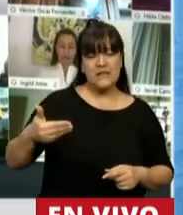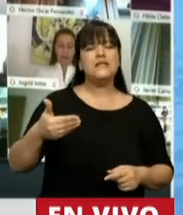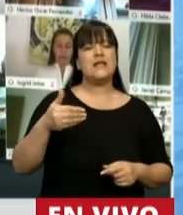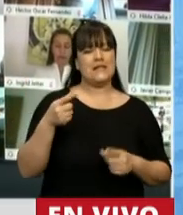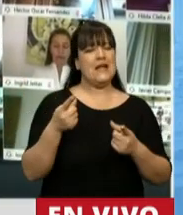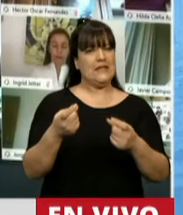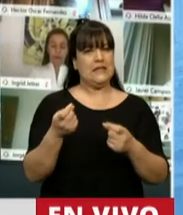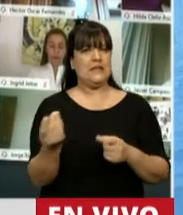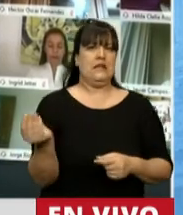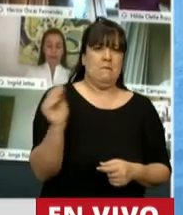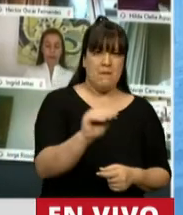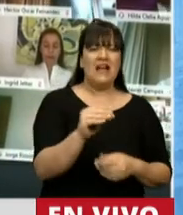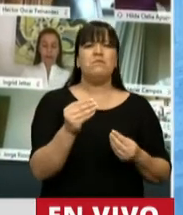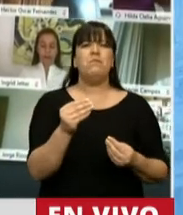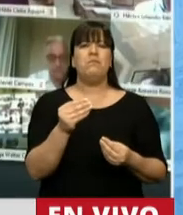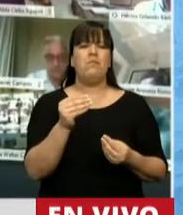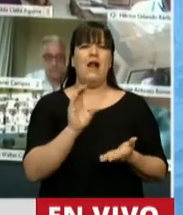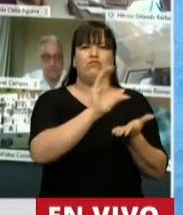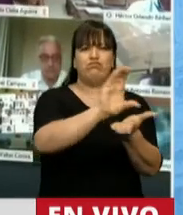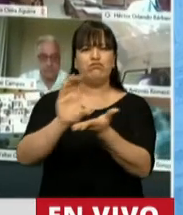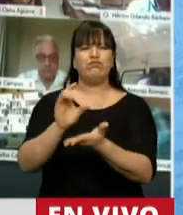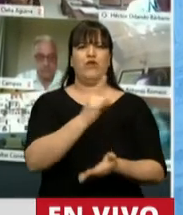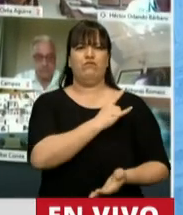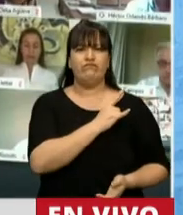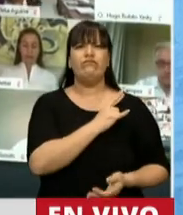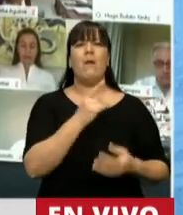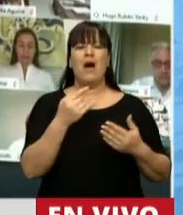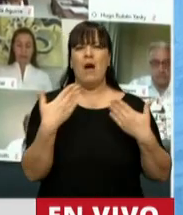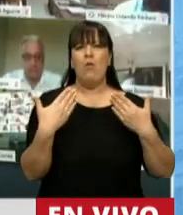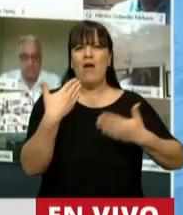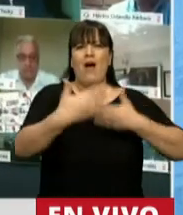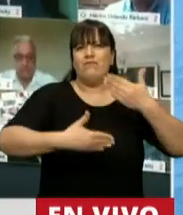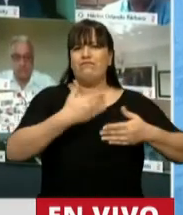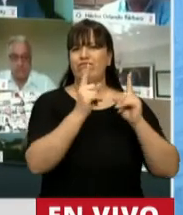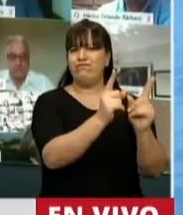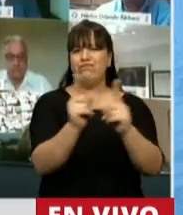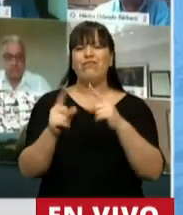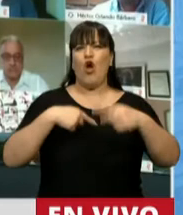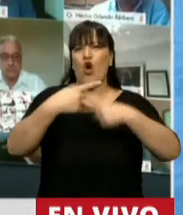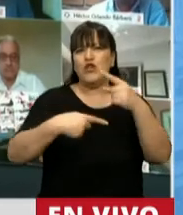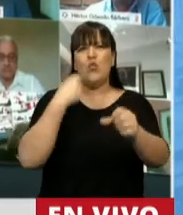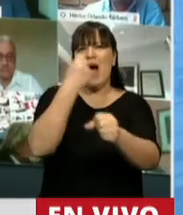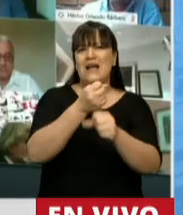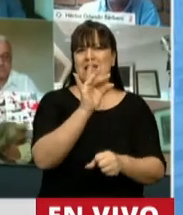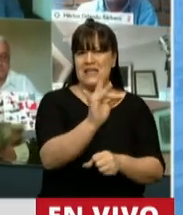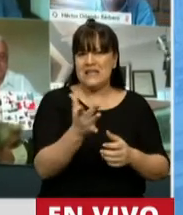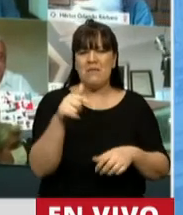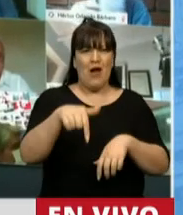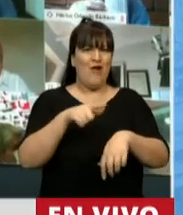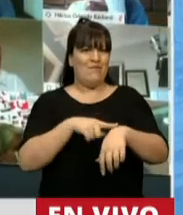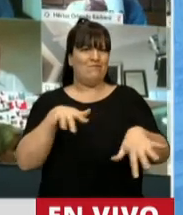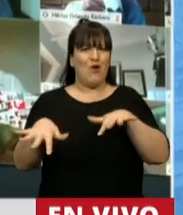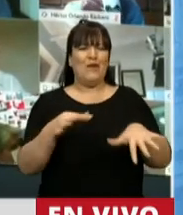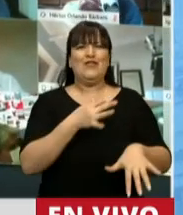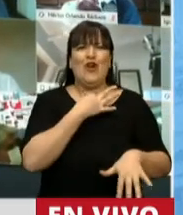ampliación para que las universidades tengan su gasto en funcionamiento y puedan llegar al mes de diciembre en esta situación de crisis